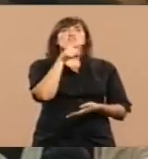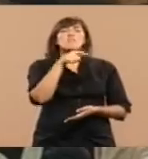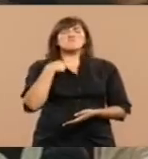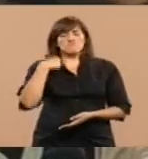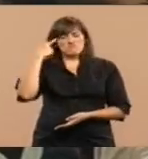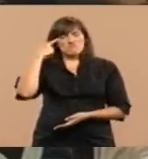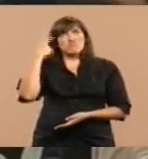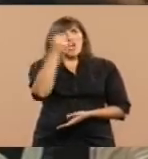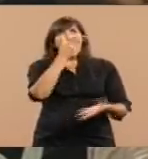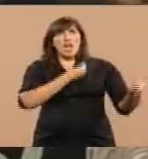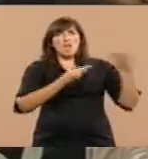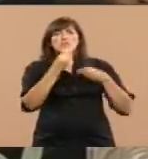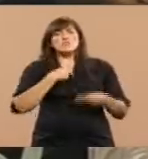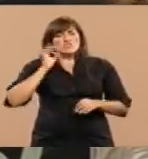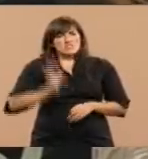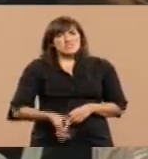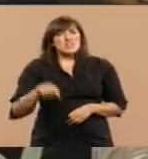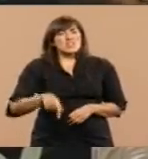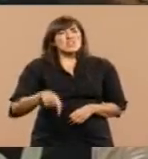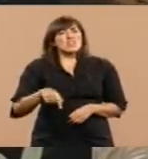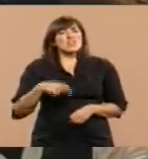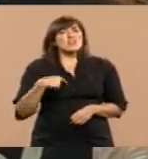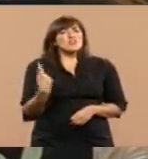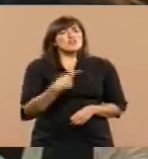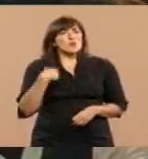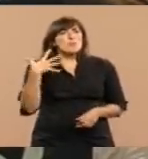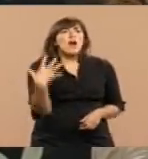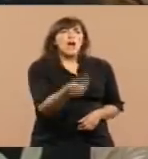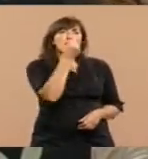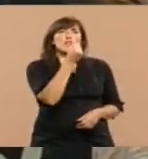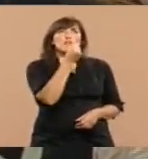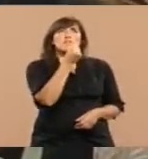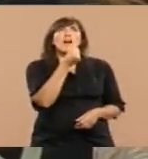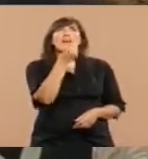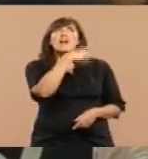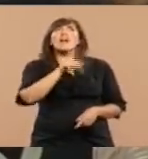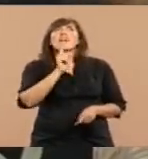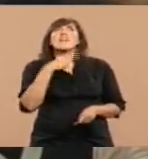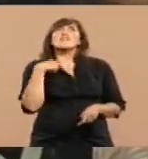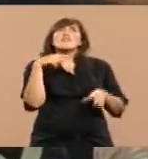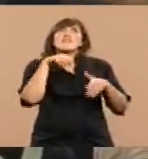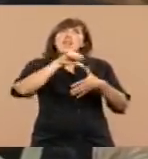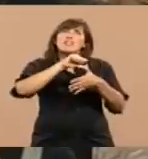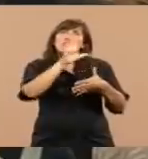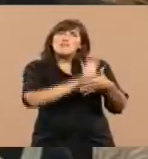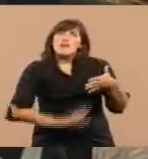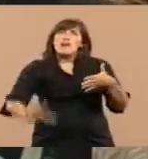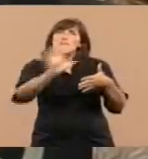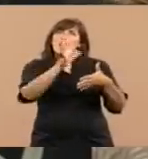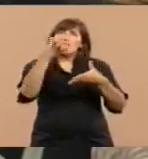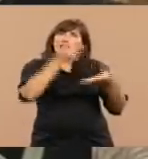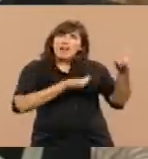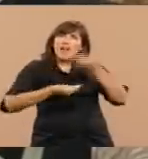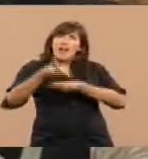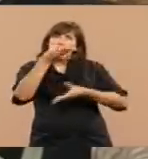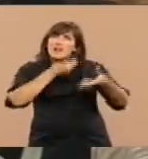lo que es nuestro de la mano de la América del Sur, de la mano de Latinoamérica, de la mano de